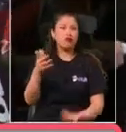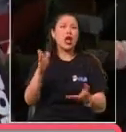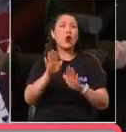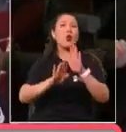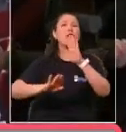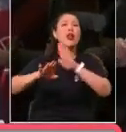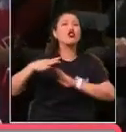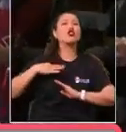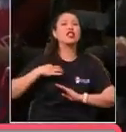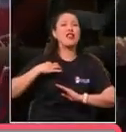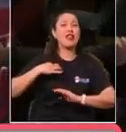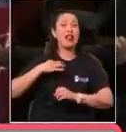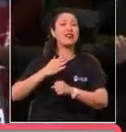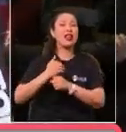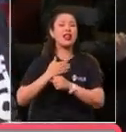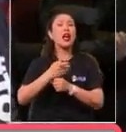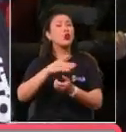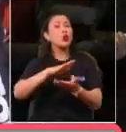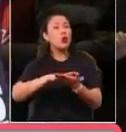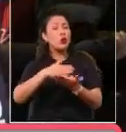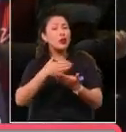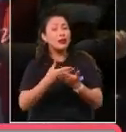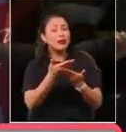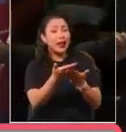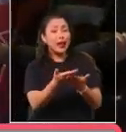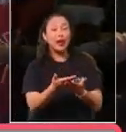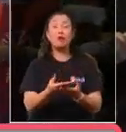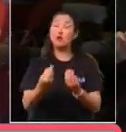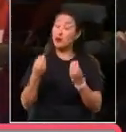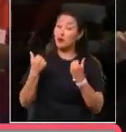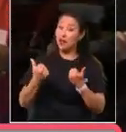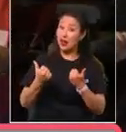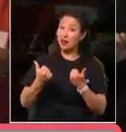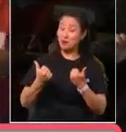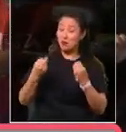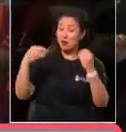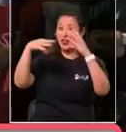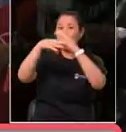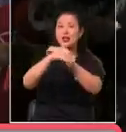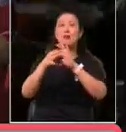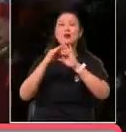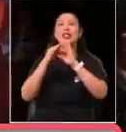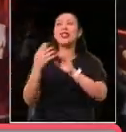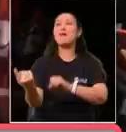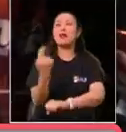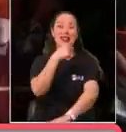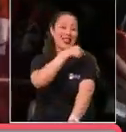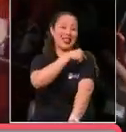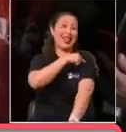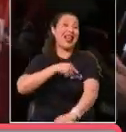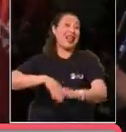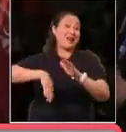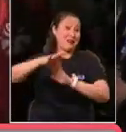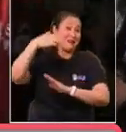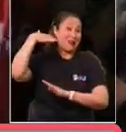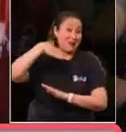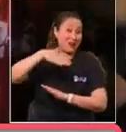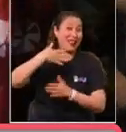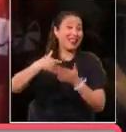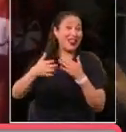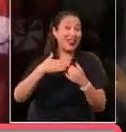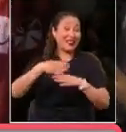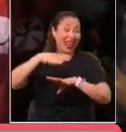Héctor, ¿cómo estás? Muy bien, buenas noches. Bueno, gracias por estar acá, en nuestra ciudad, la mejor, grande de Arica. Así que,